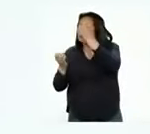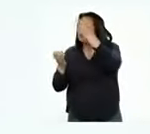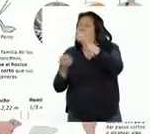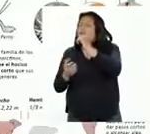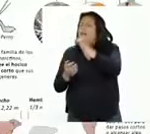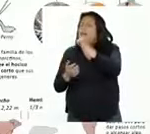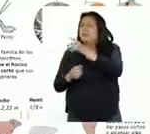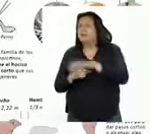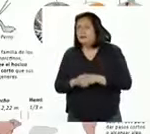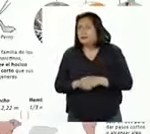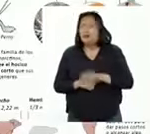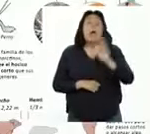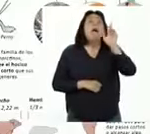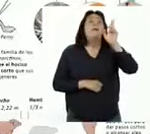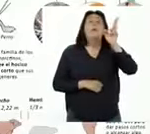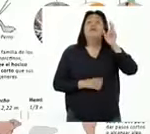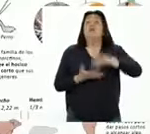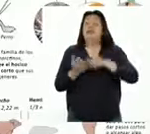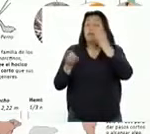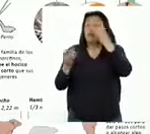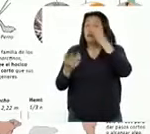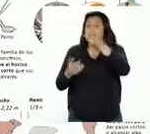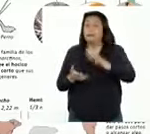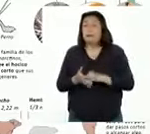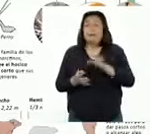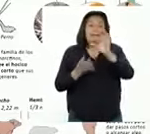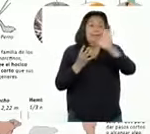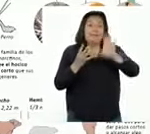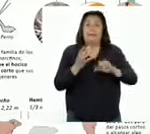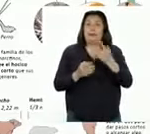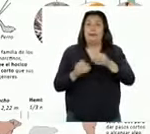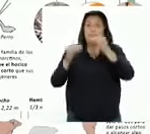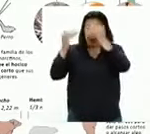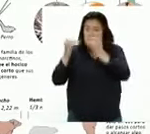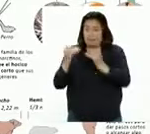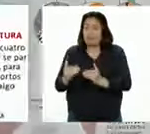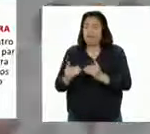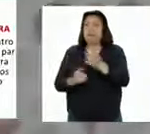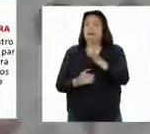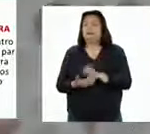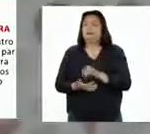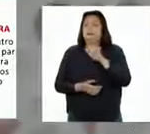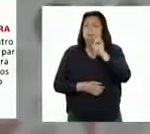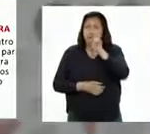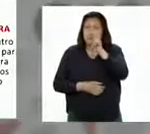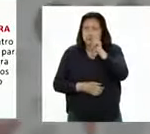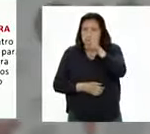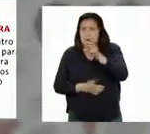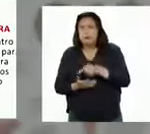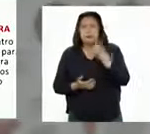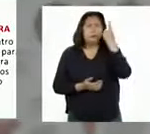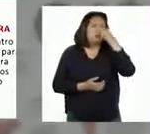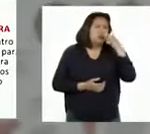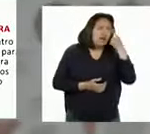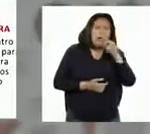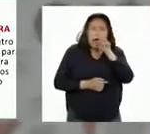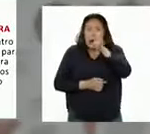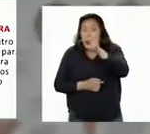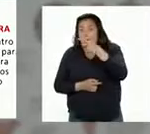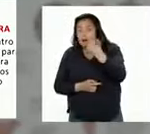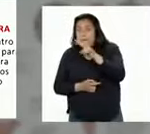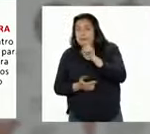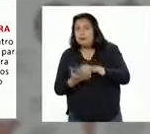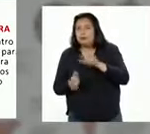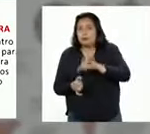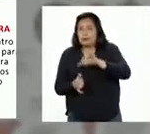nos falta. Profesora, la información sobre las características continúan más abajo. Veo algo sobre sus caras y me parece que hay